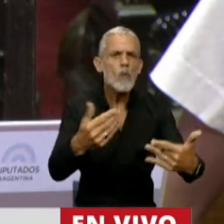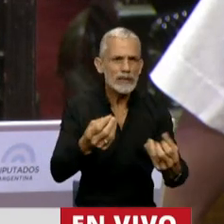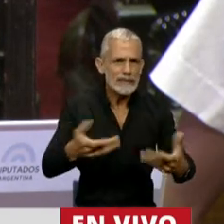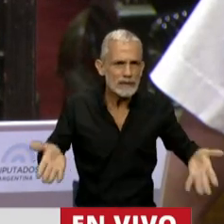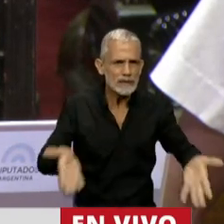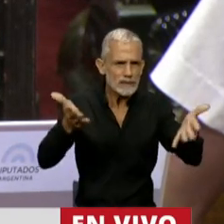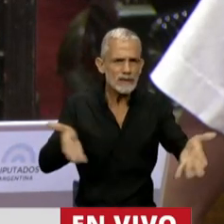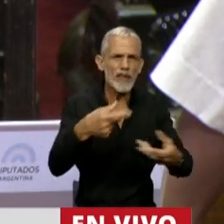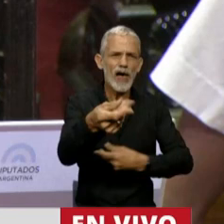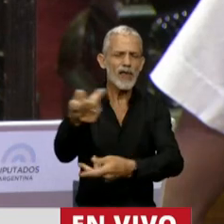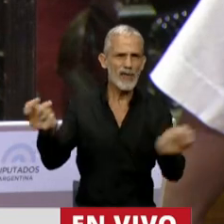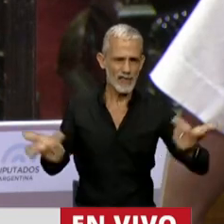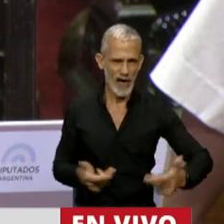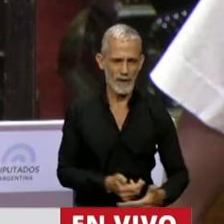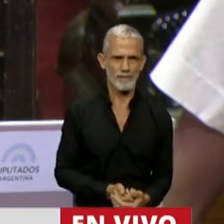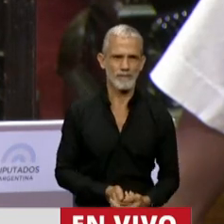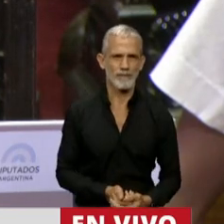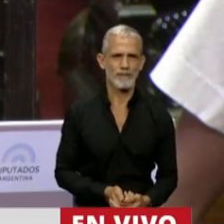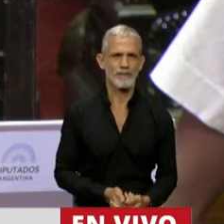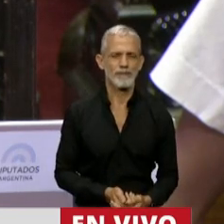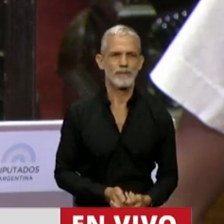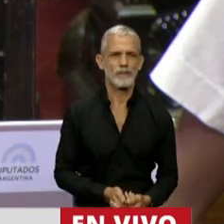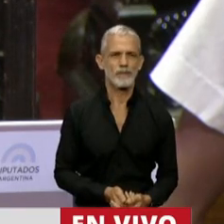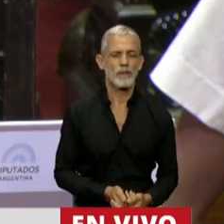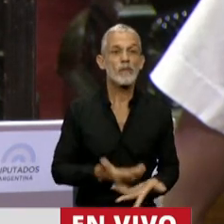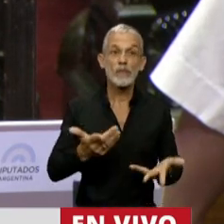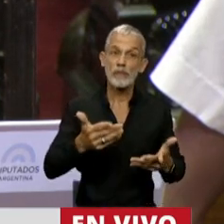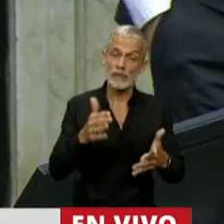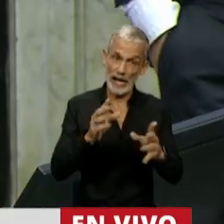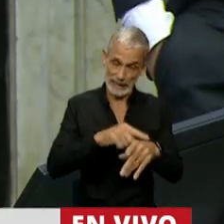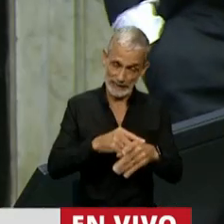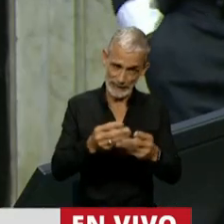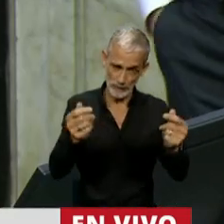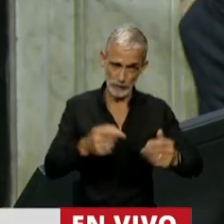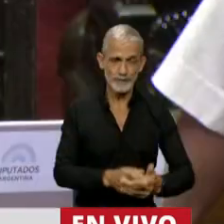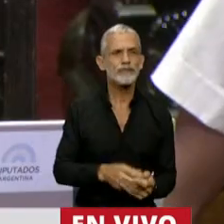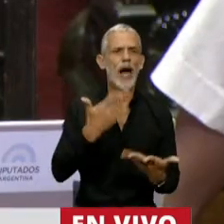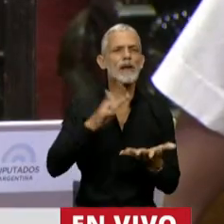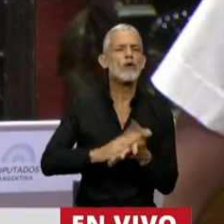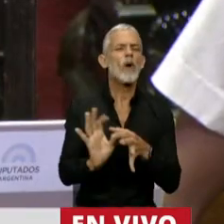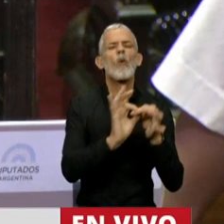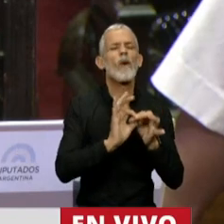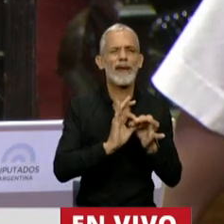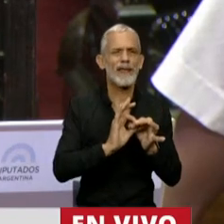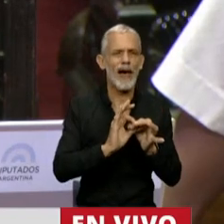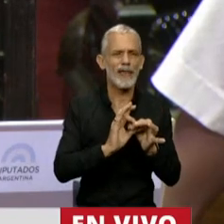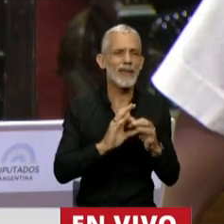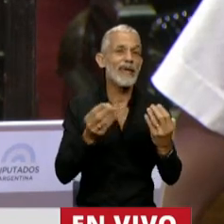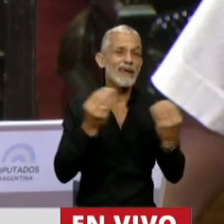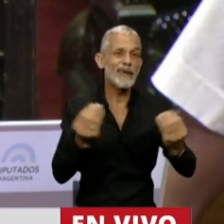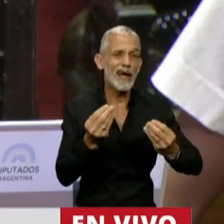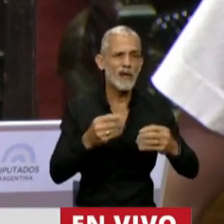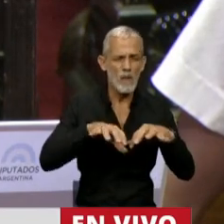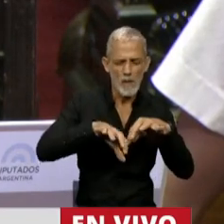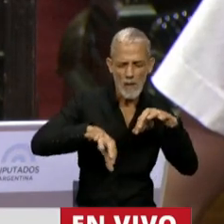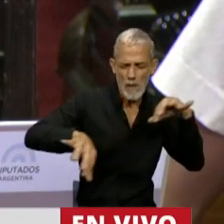con sus compatriotas. Vaya redondeando, diputado. Voy redondeando, hablan de unidad y no hacen más que alimentar